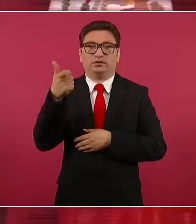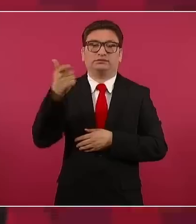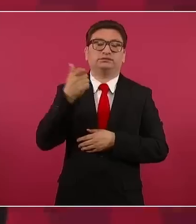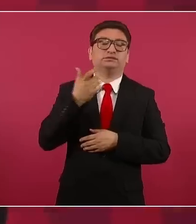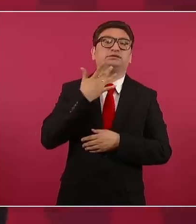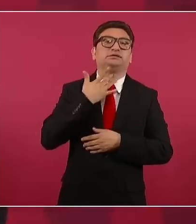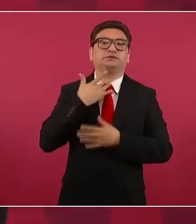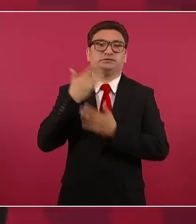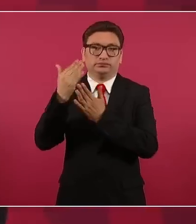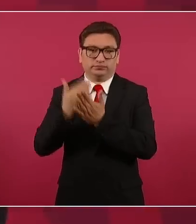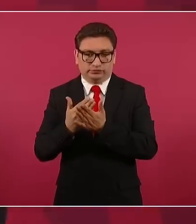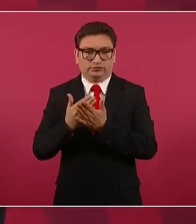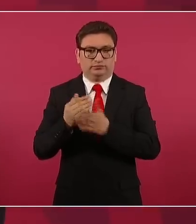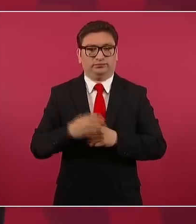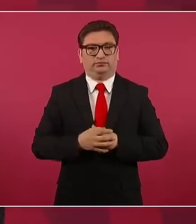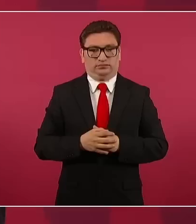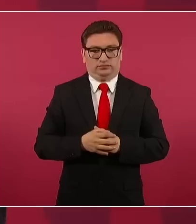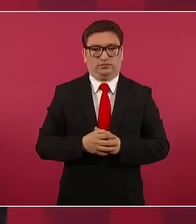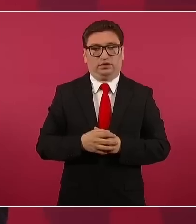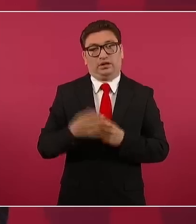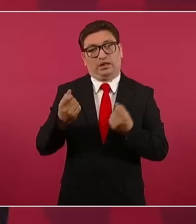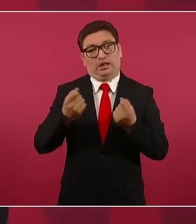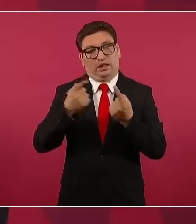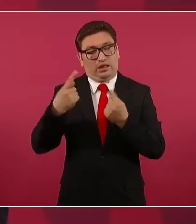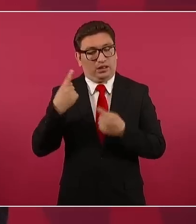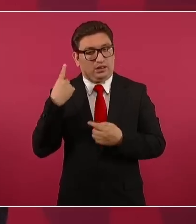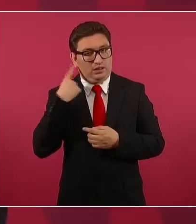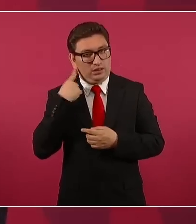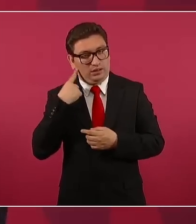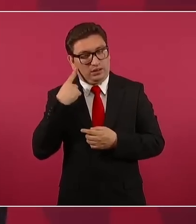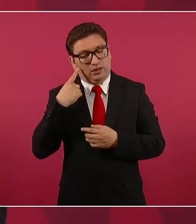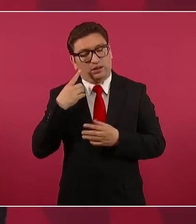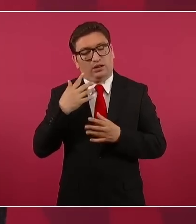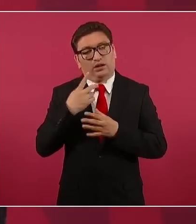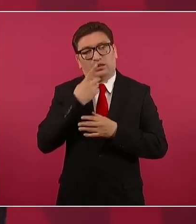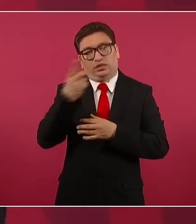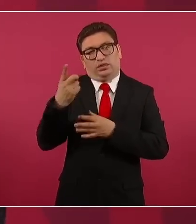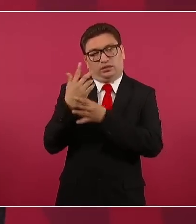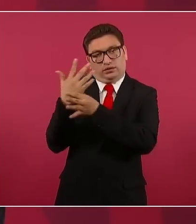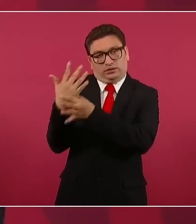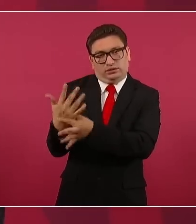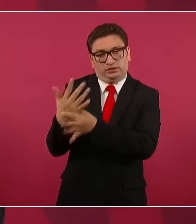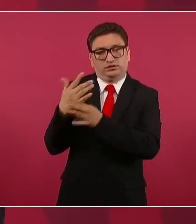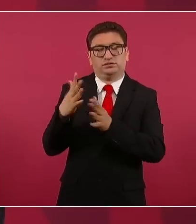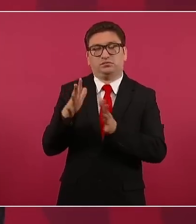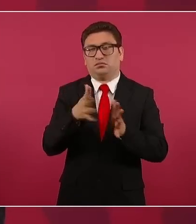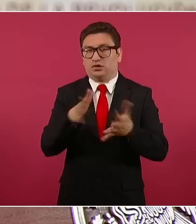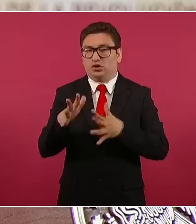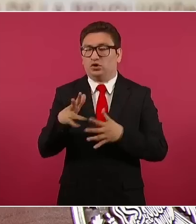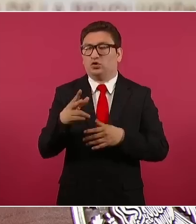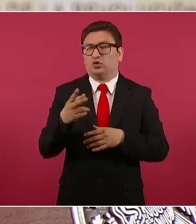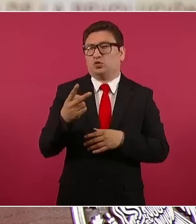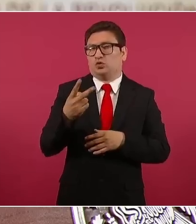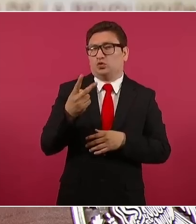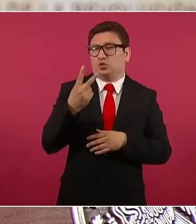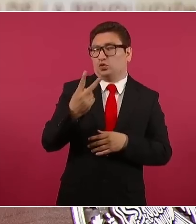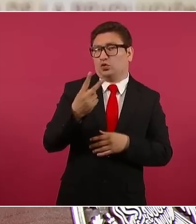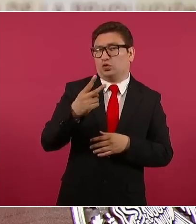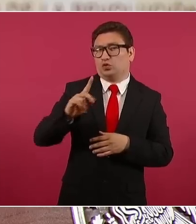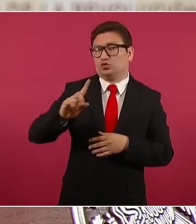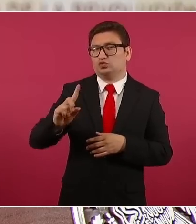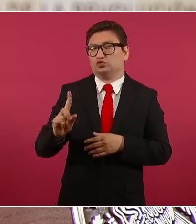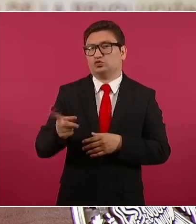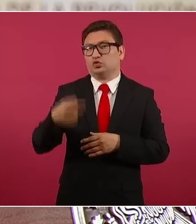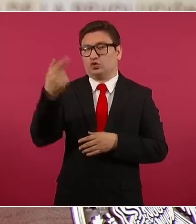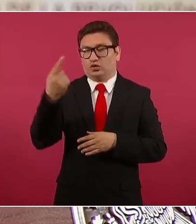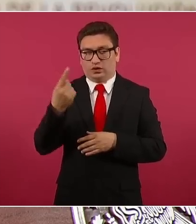gasolinas. Entonces, unos hablan de dos dólares el galón,